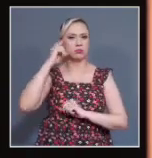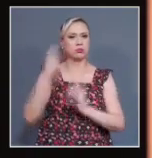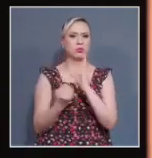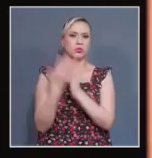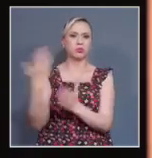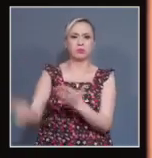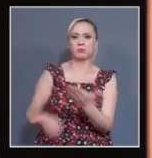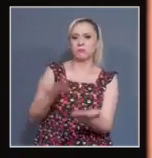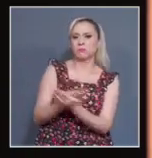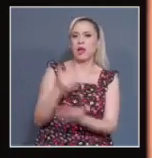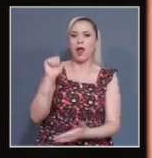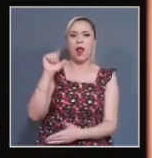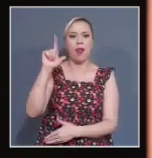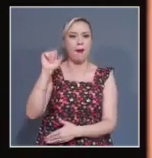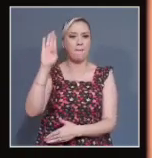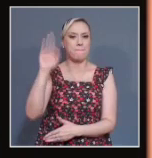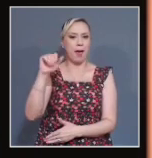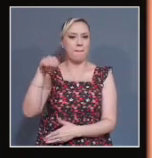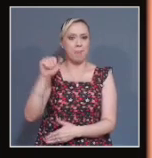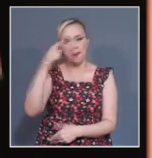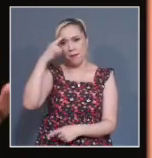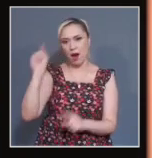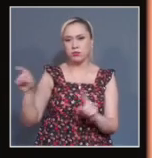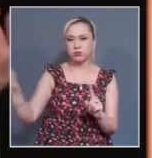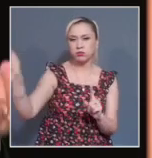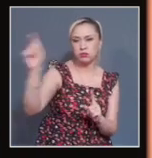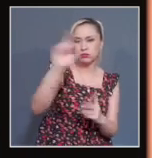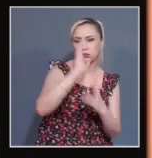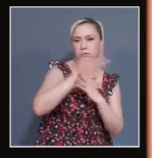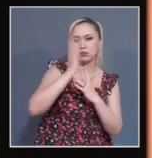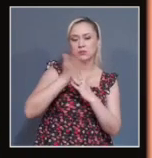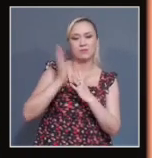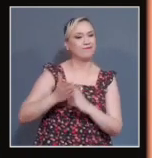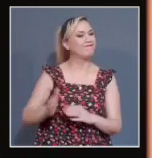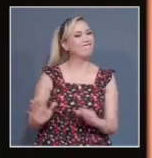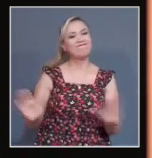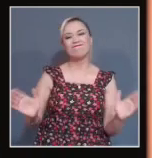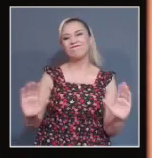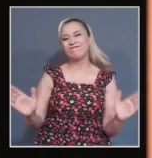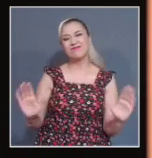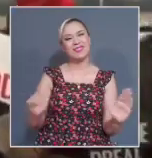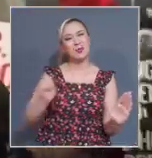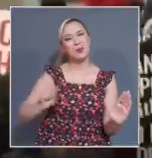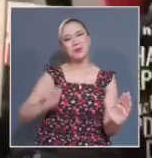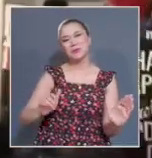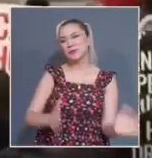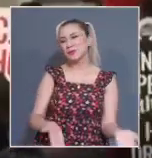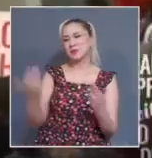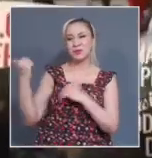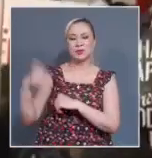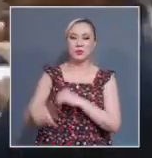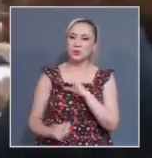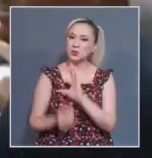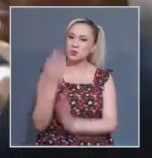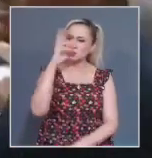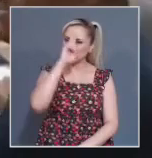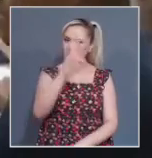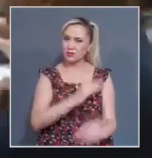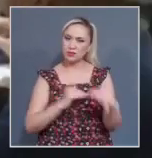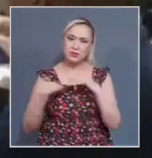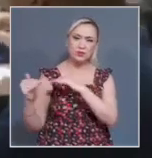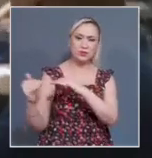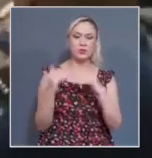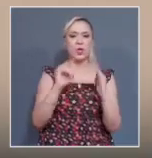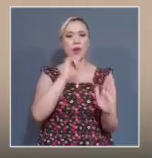distribución de los distritos electorales no es convincente ni en la teoría ni en la práctica. Siguiendo los pasos de la Ley de Derechos